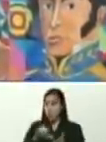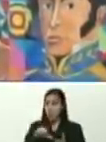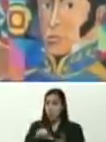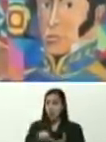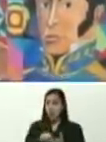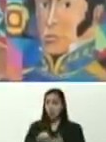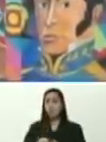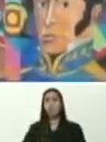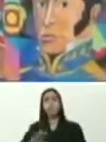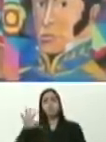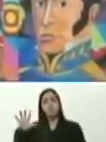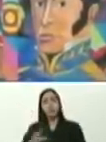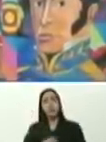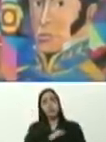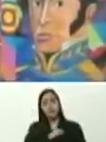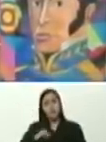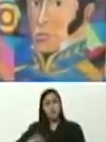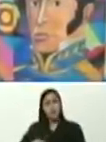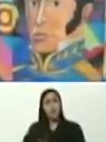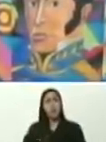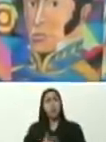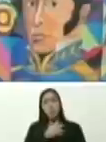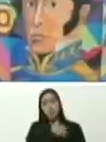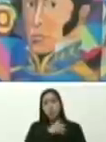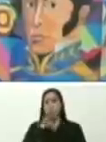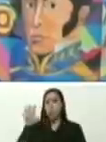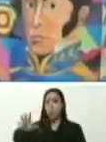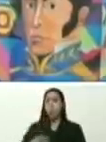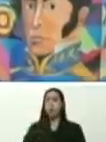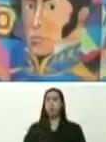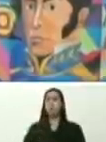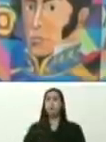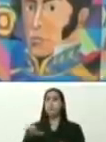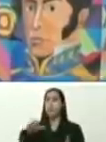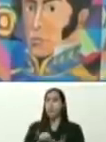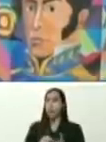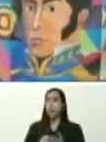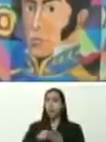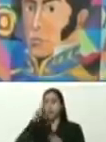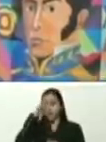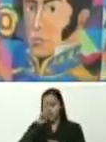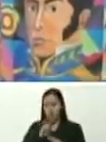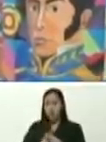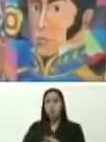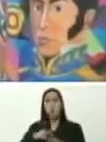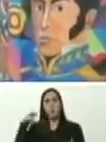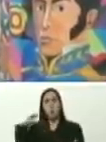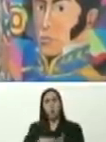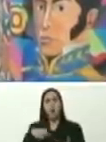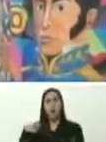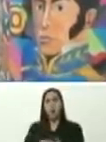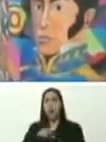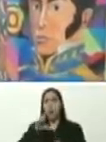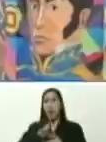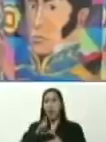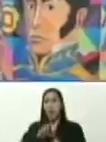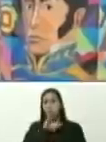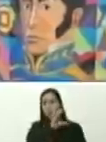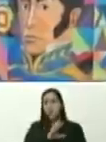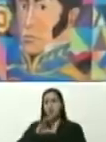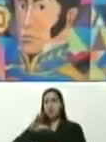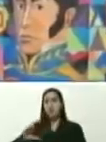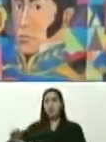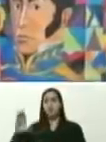de un país independiente, soberano, como la capital, la dignidad, y la rebeldía, latinoamericana, y caribeña,